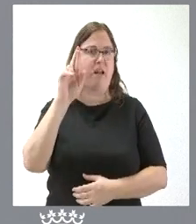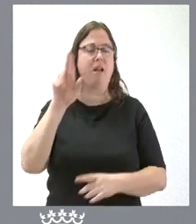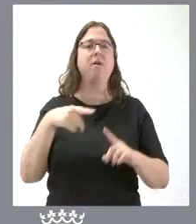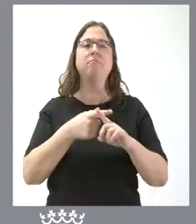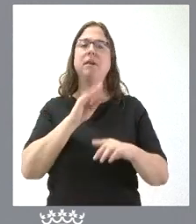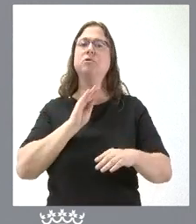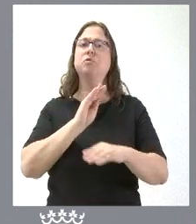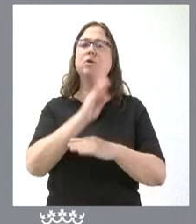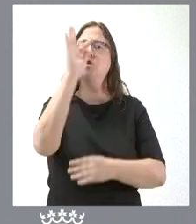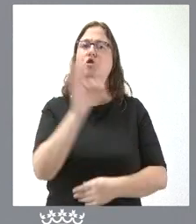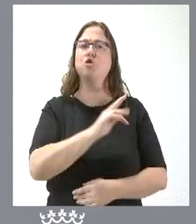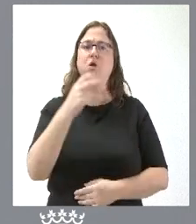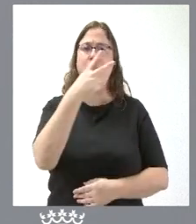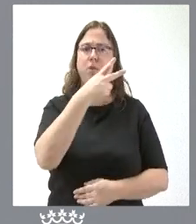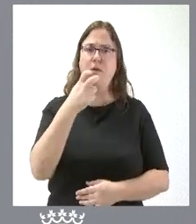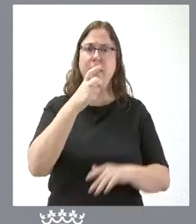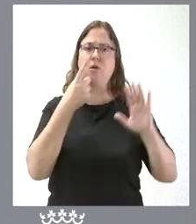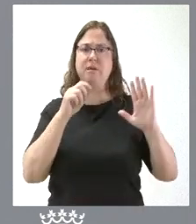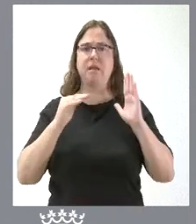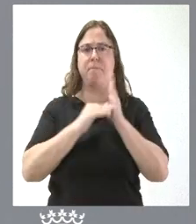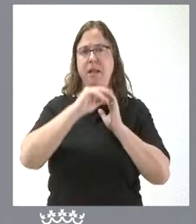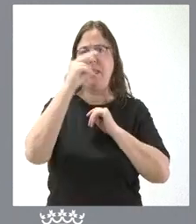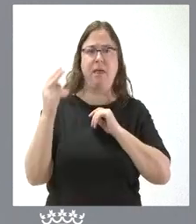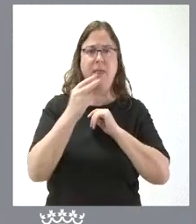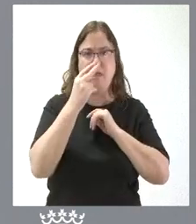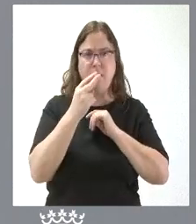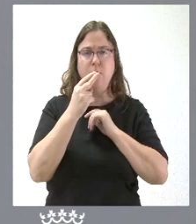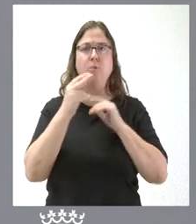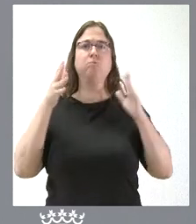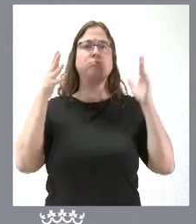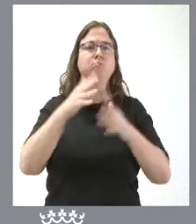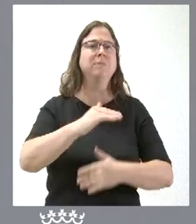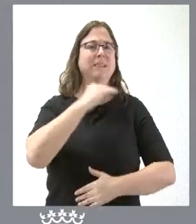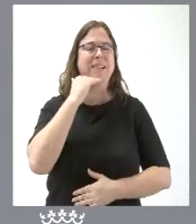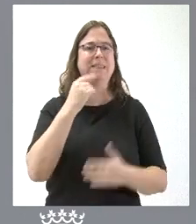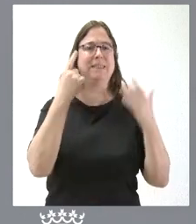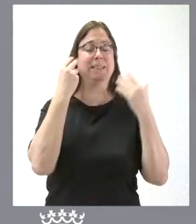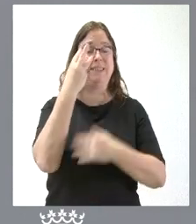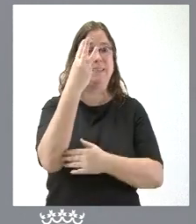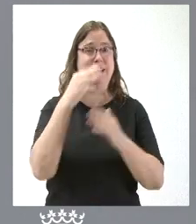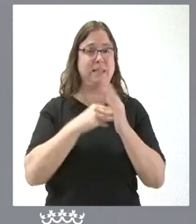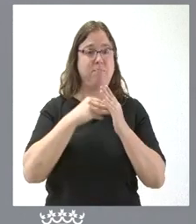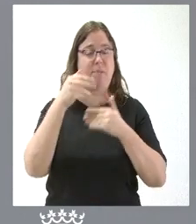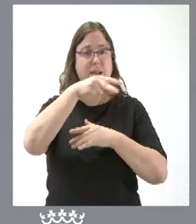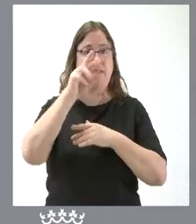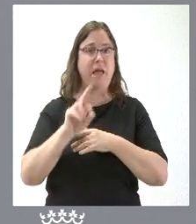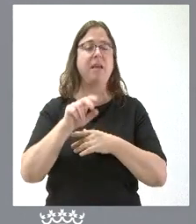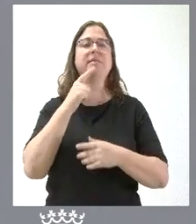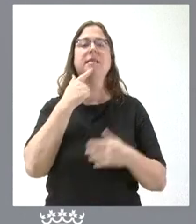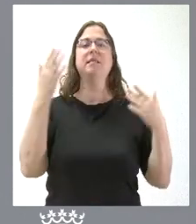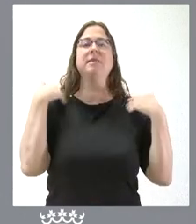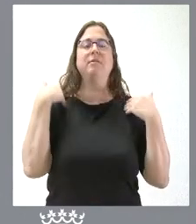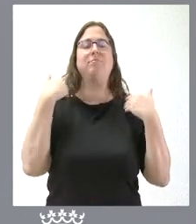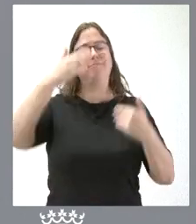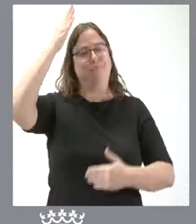subvenciona con un total de 260.000 euros. Se concentrarán casi 3.000 hectáreas, que son titularidad de 1.620